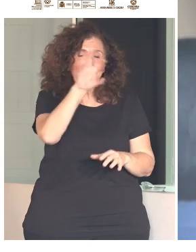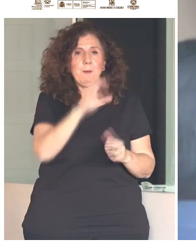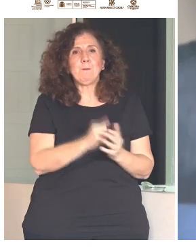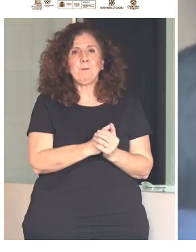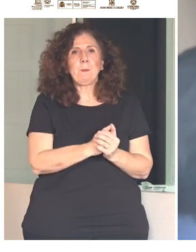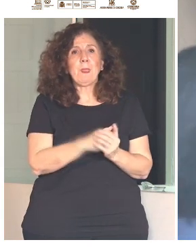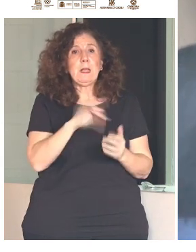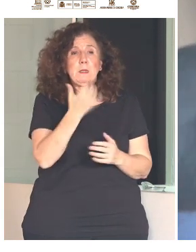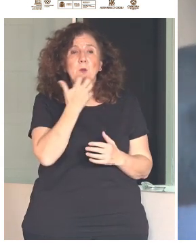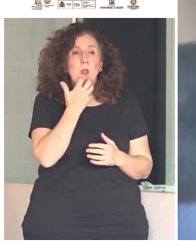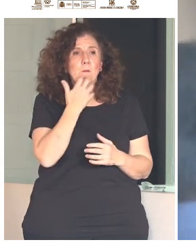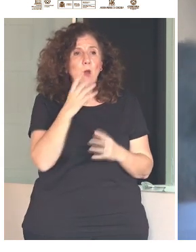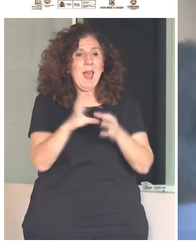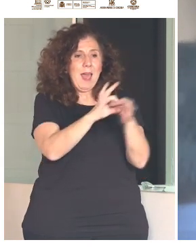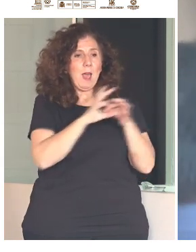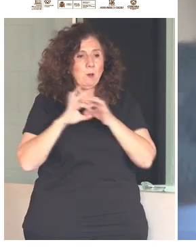ODS en tres pilares,